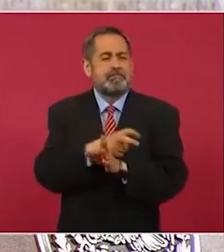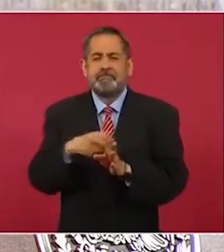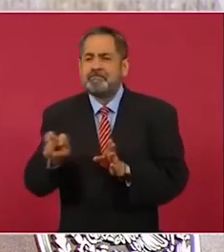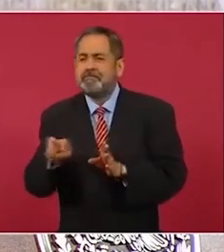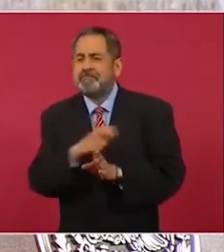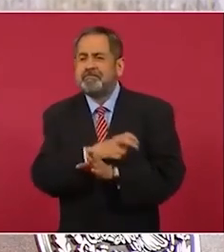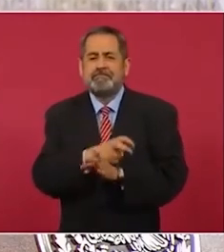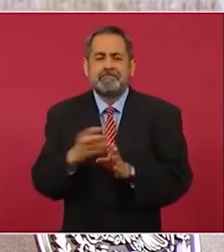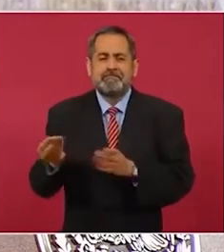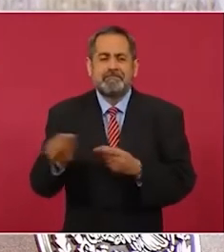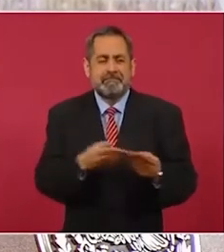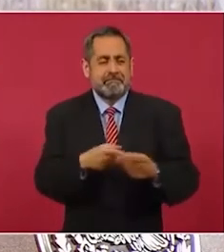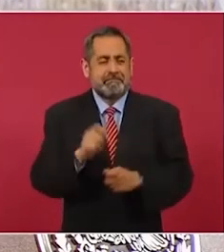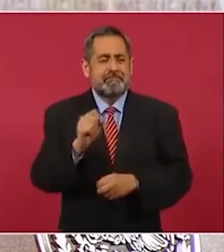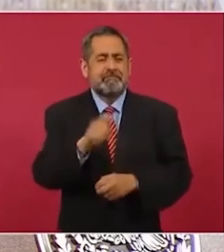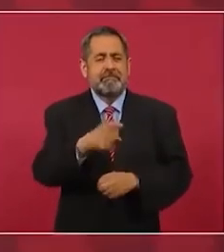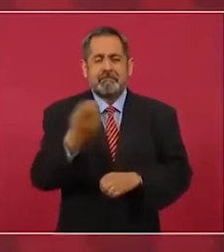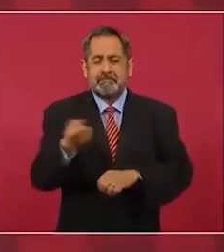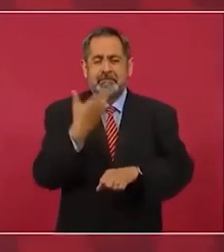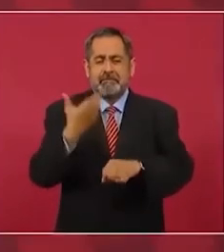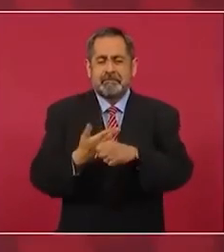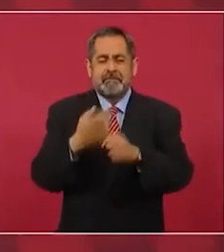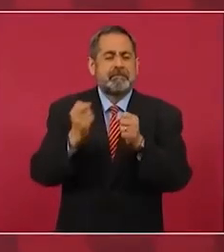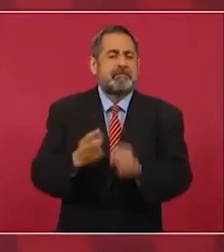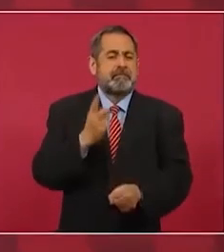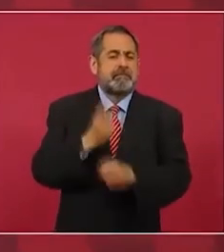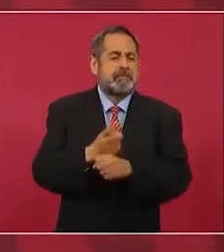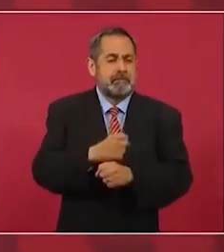era secretario de Seguridad Pública